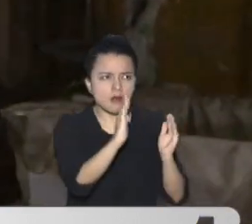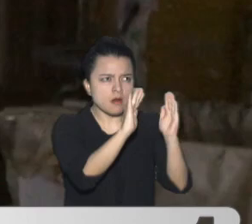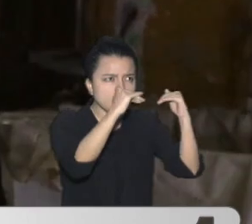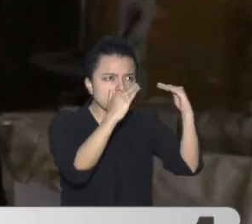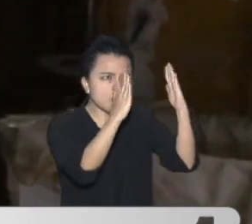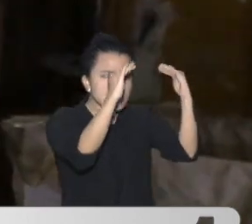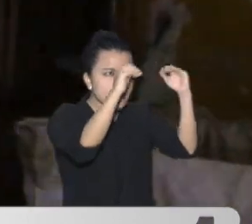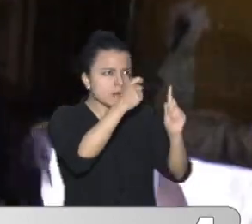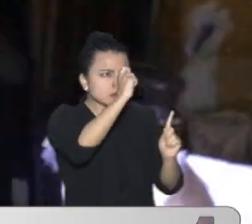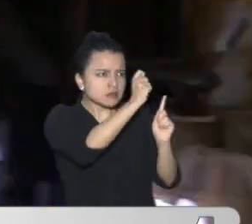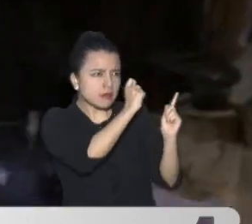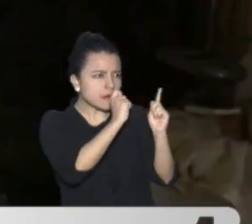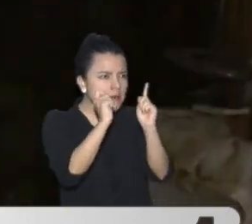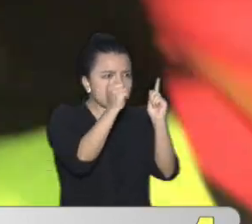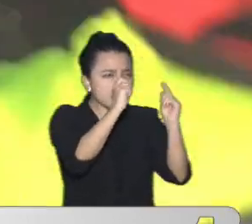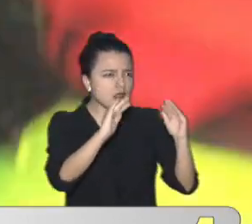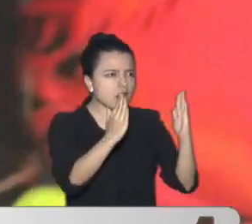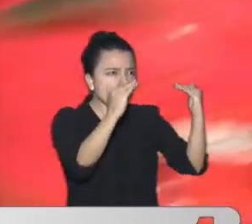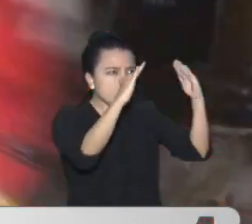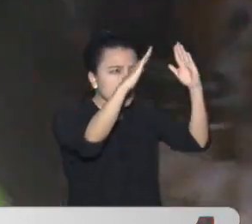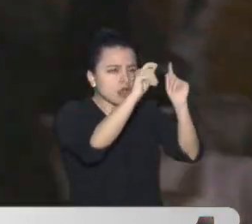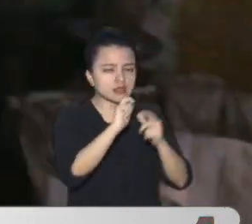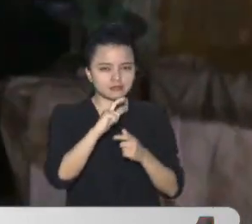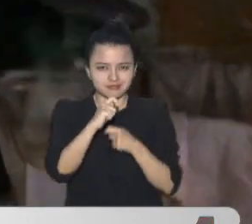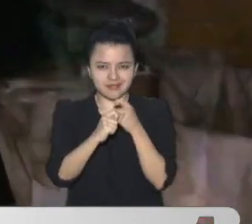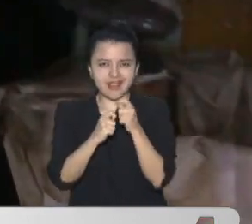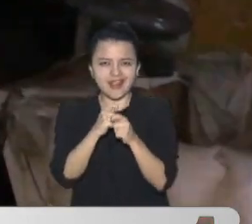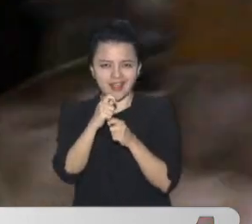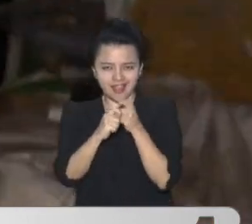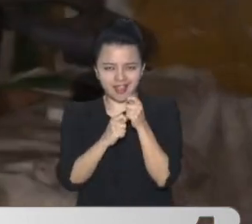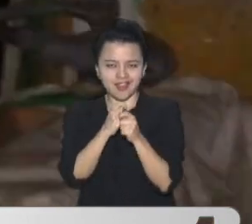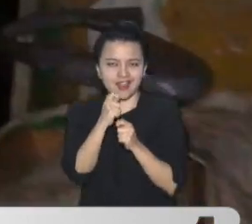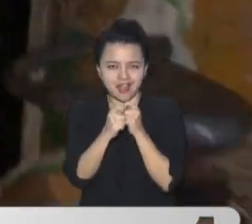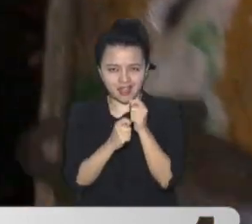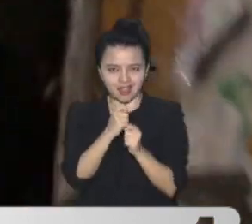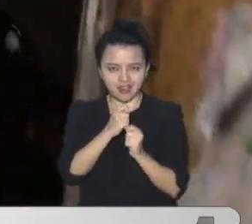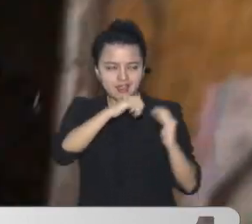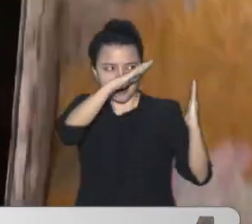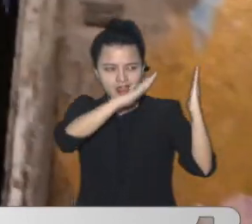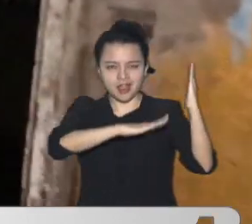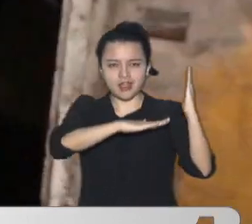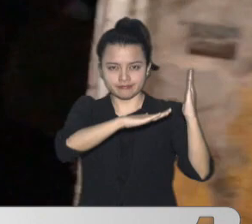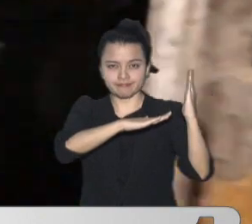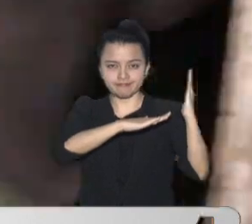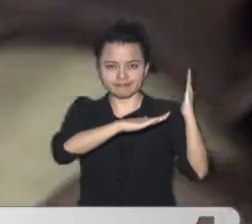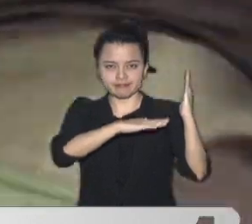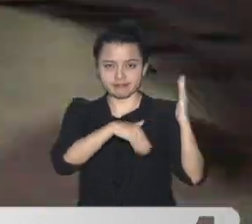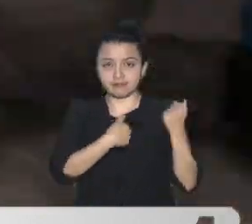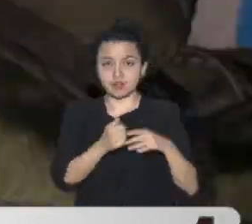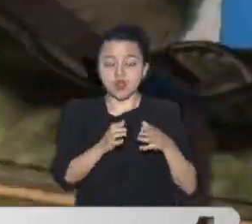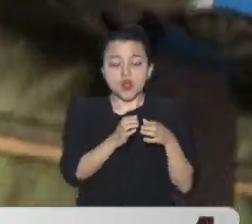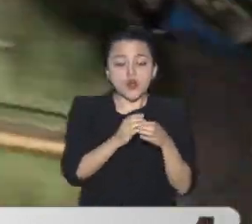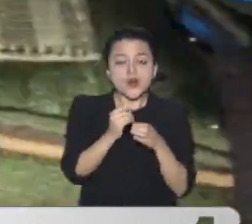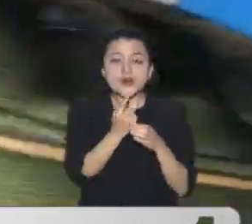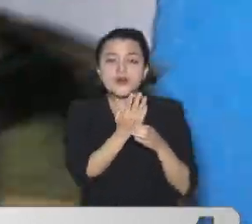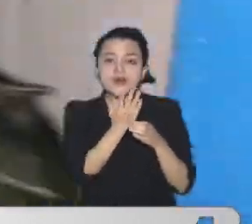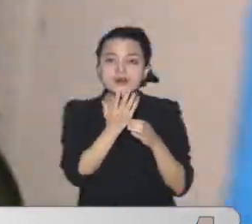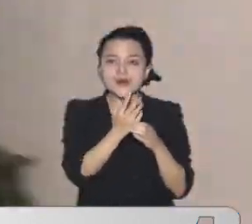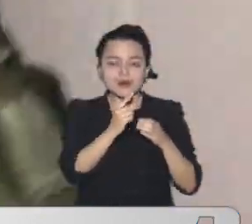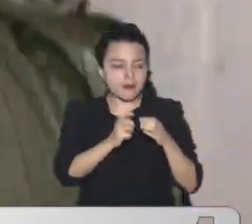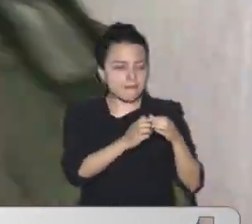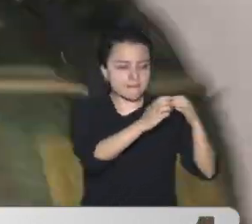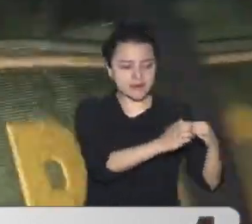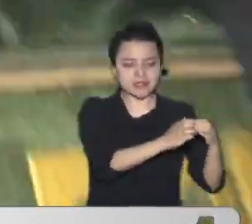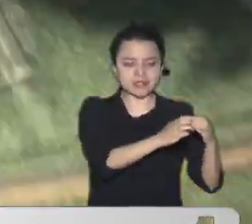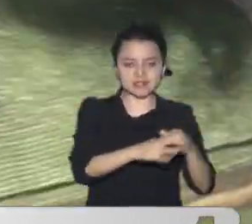varios elementos Utilizados En la santería Se encontraron Por ejemplo Belones Se encontró Un